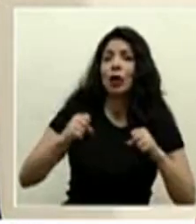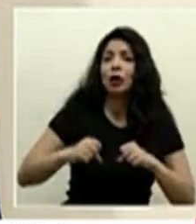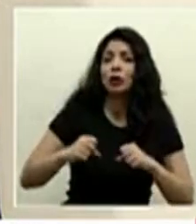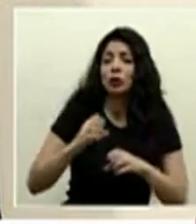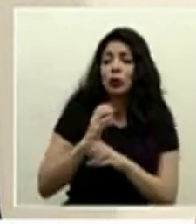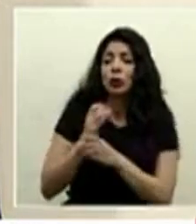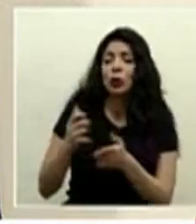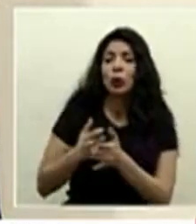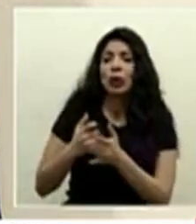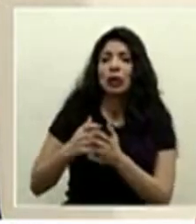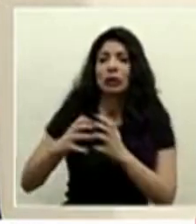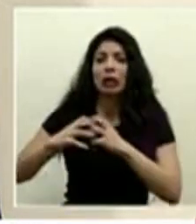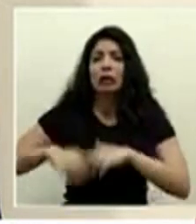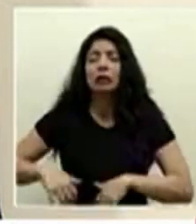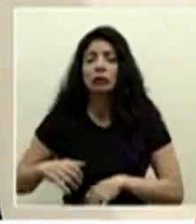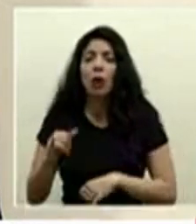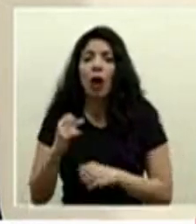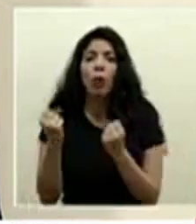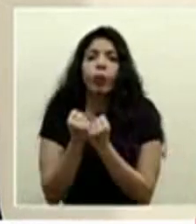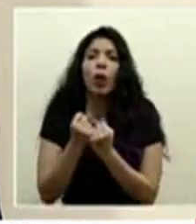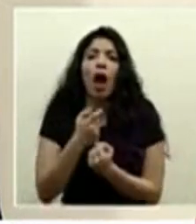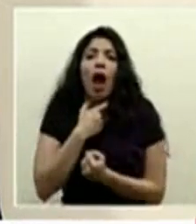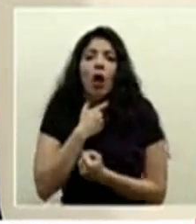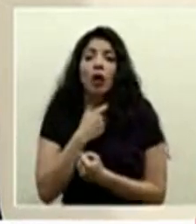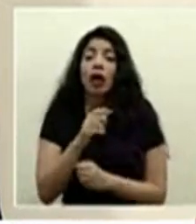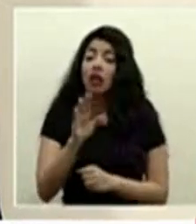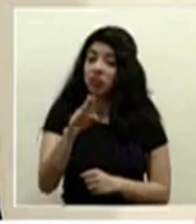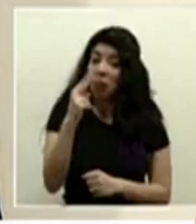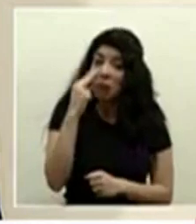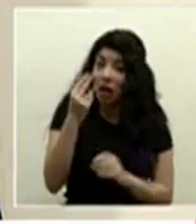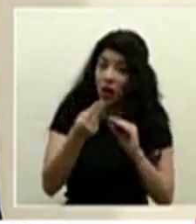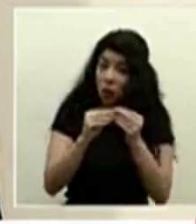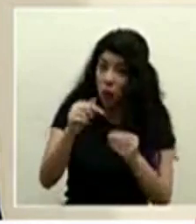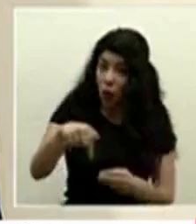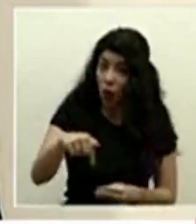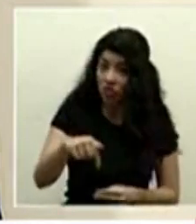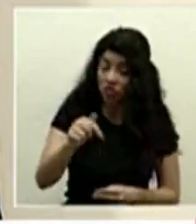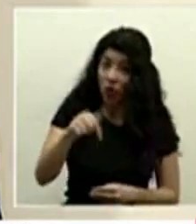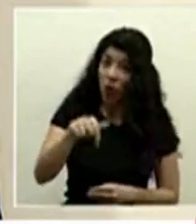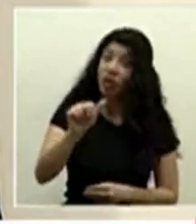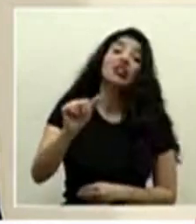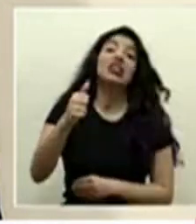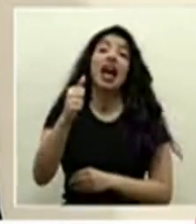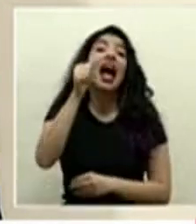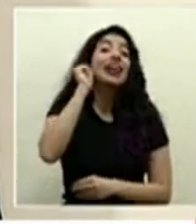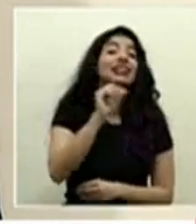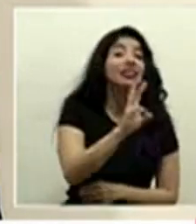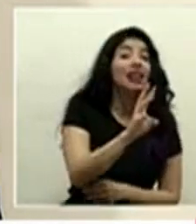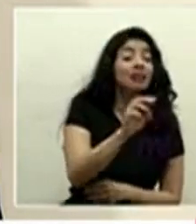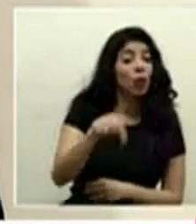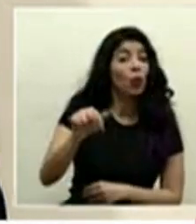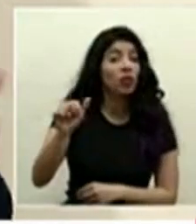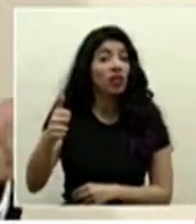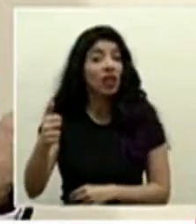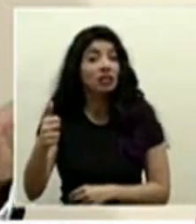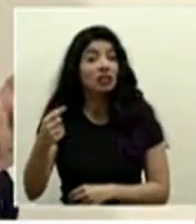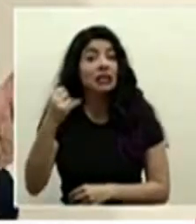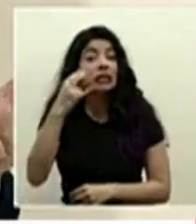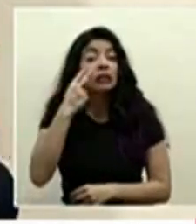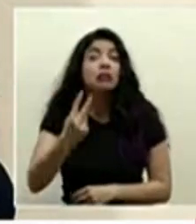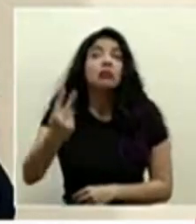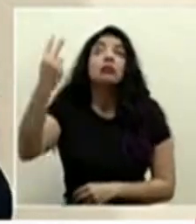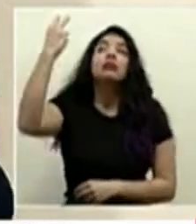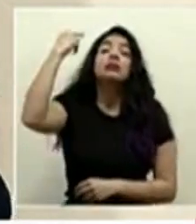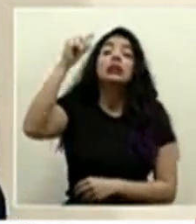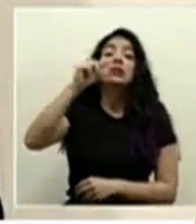unidades de cuidados intensivos vean los números de hoy hoy llevamos por 10 ayer eran 6 si nos vamos atrás unas